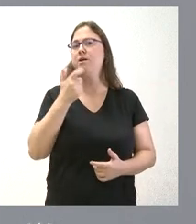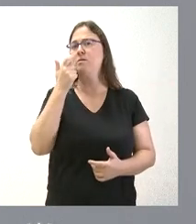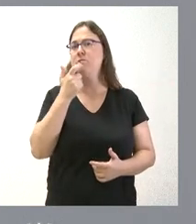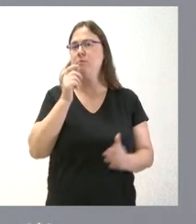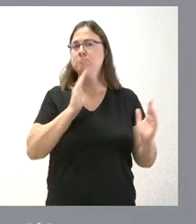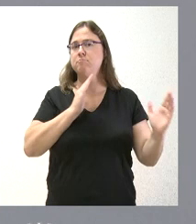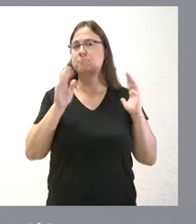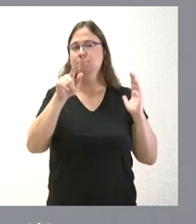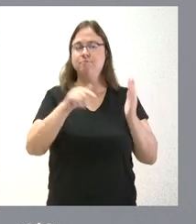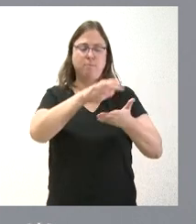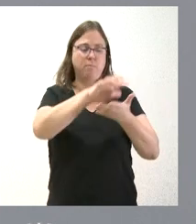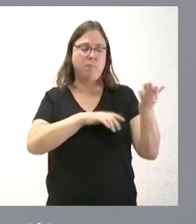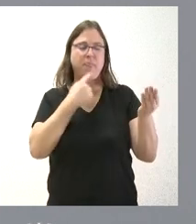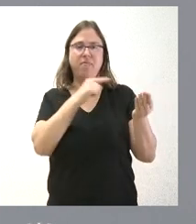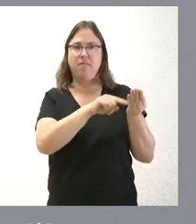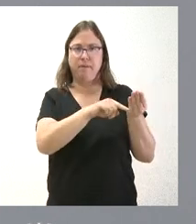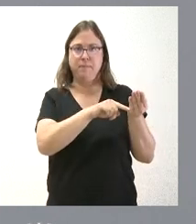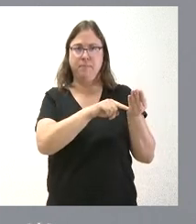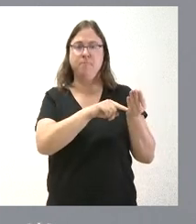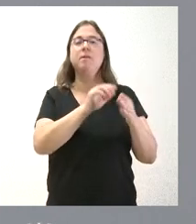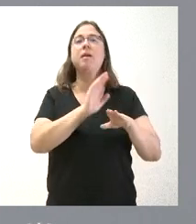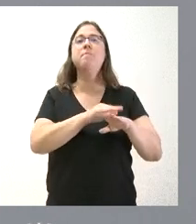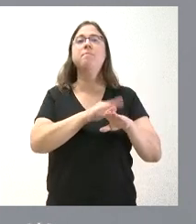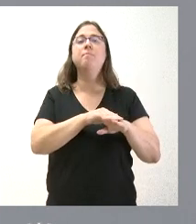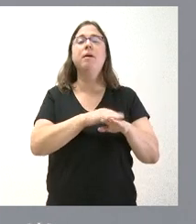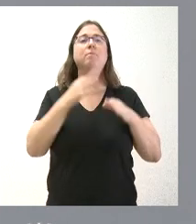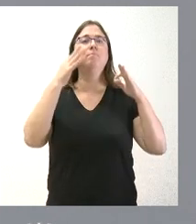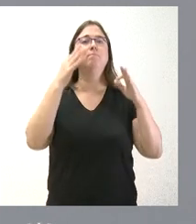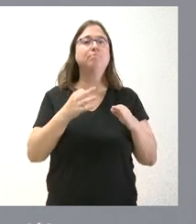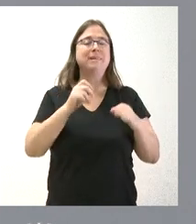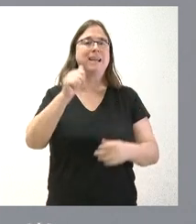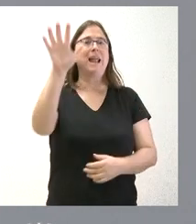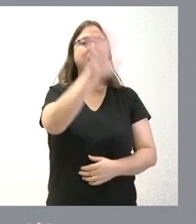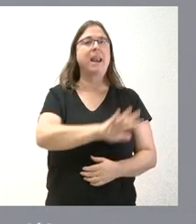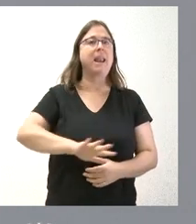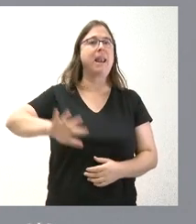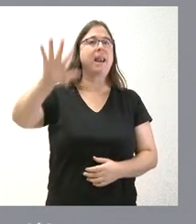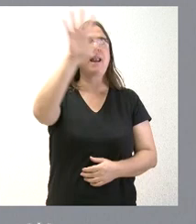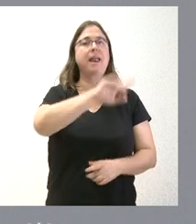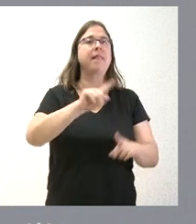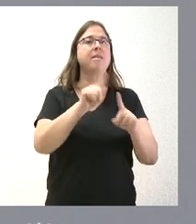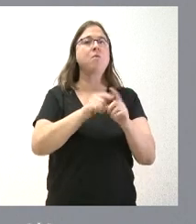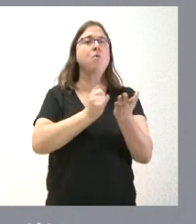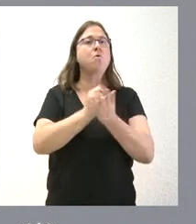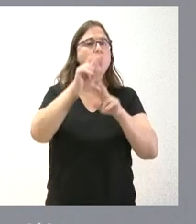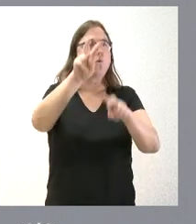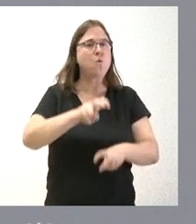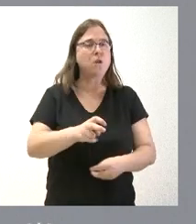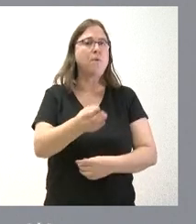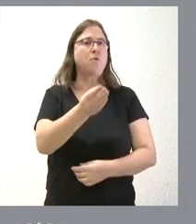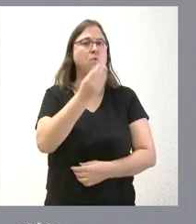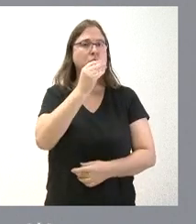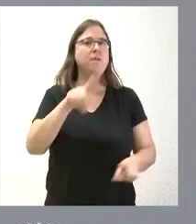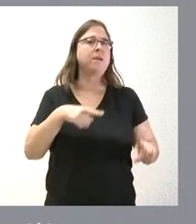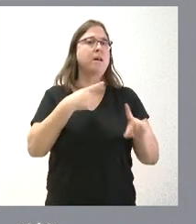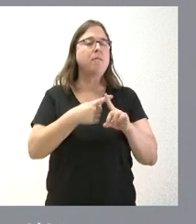periodo que tienen ustedes en la documentación para establecer en el ámbito nacional parámetros de los cultivos y los aportes de nutrientes y la